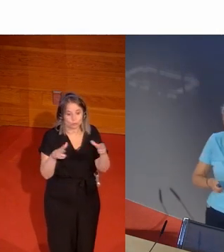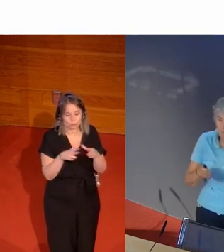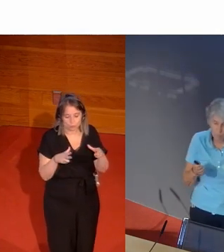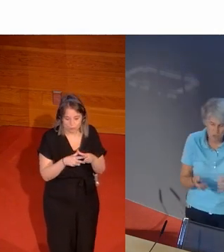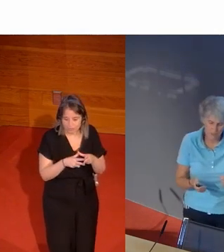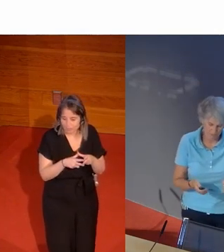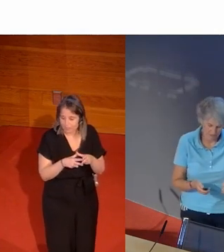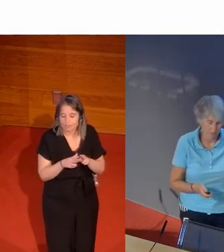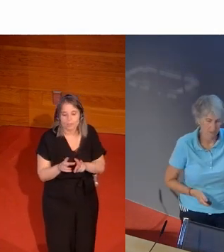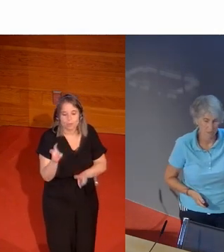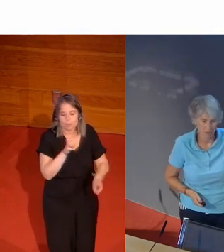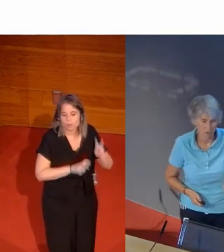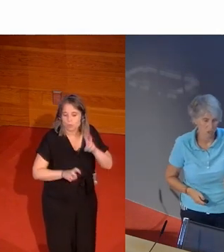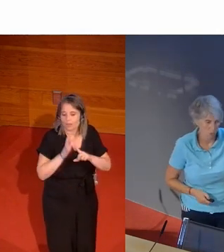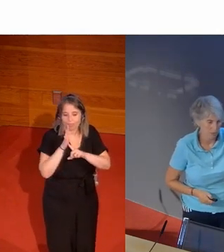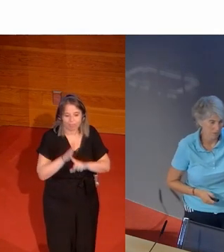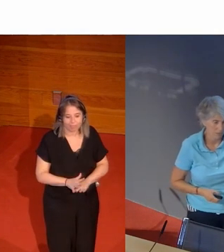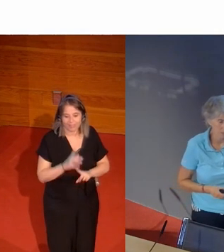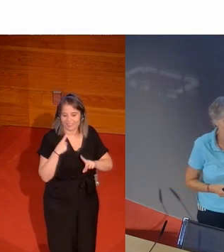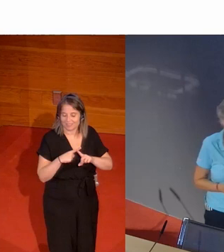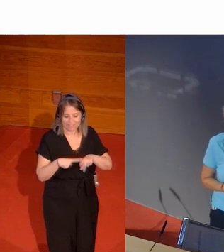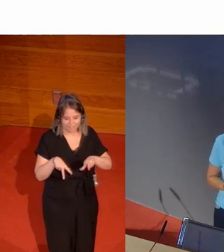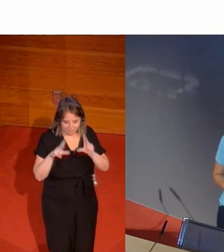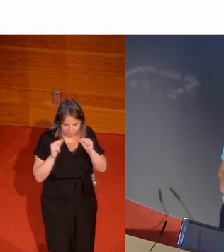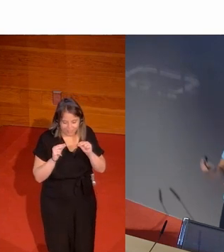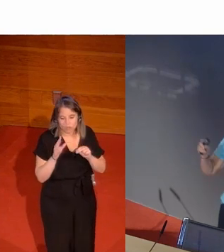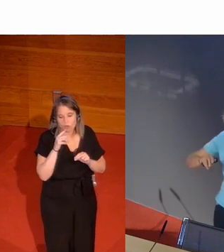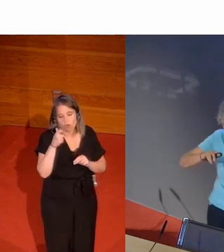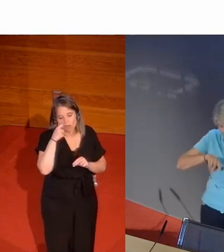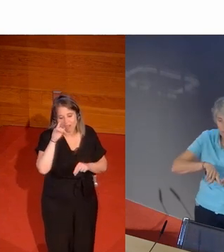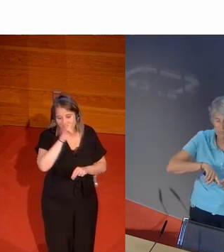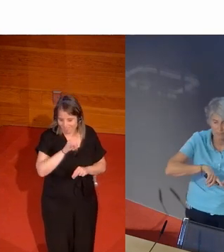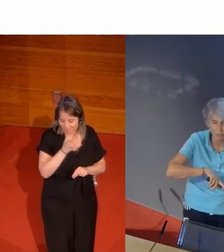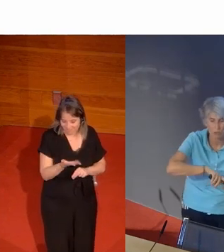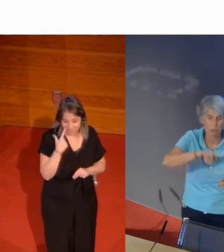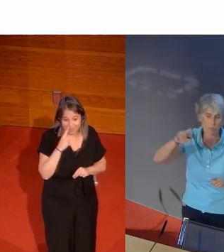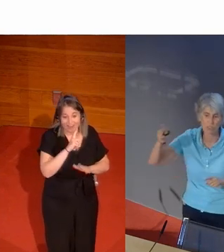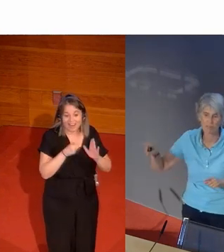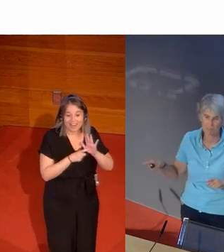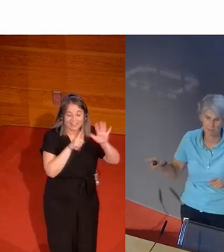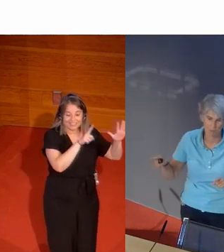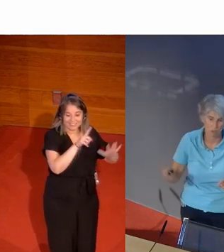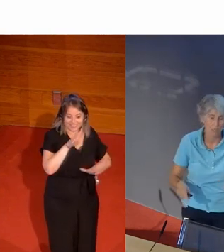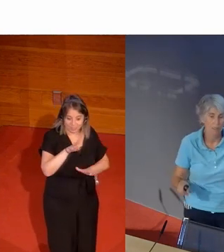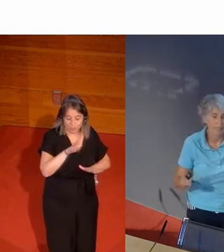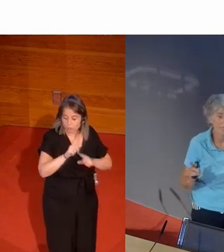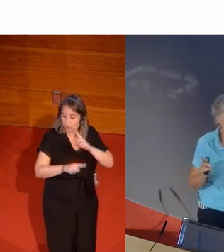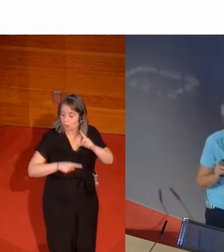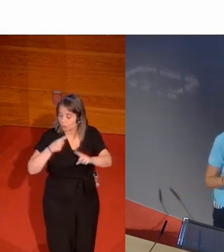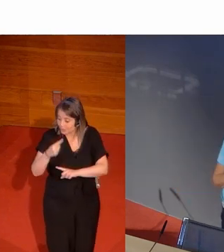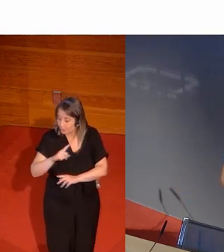y buscan el fin de la discriminación sexual y de discriminación de razas y luego de esa ley desde el 64 pasamos a la del 72